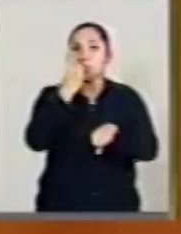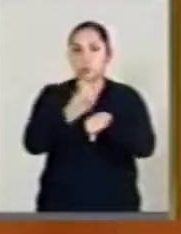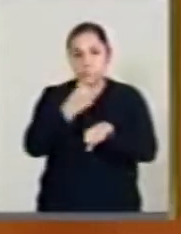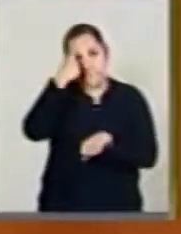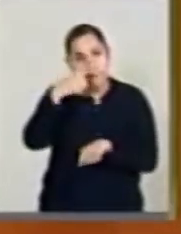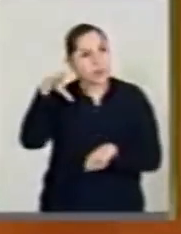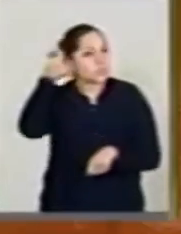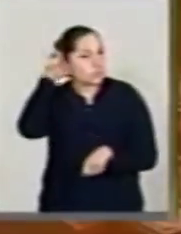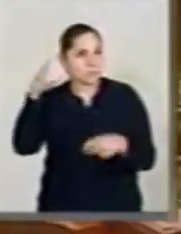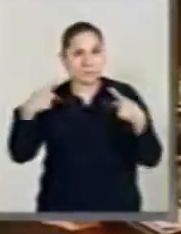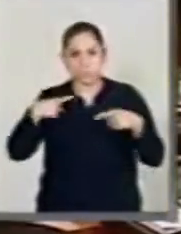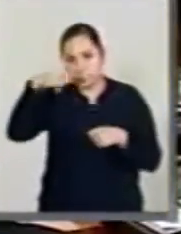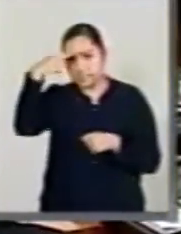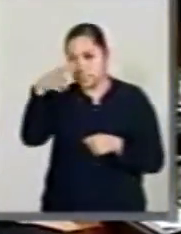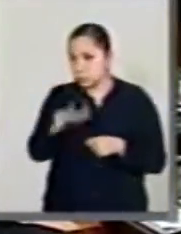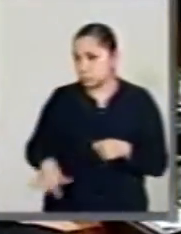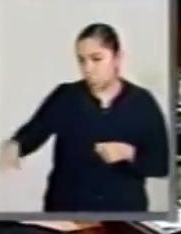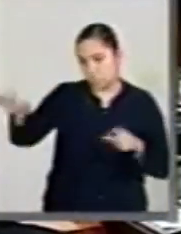Es cuanto, señor presidente. Muchas gracias.